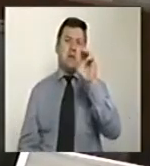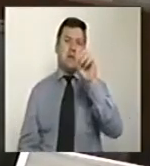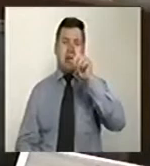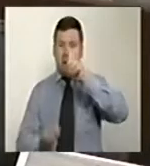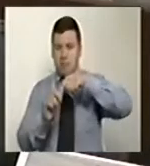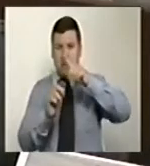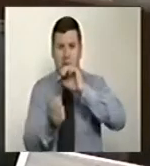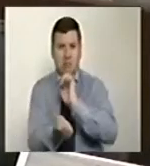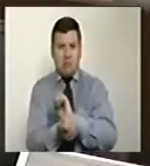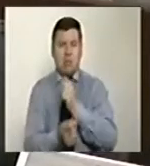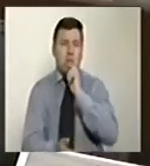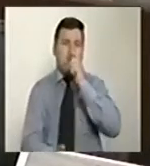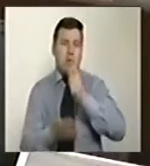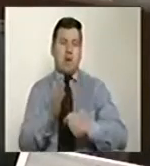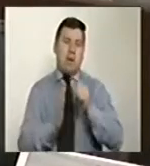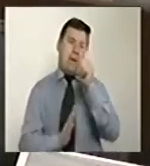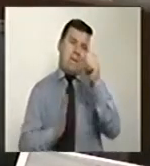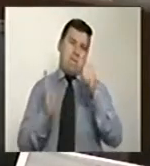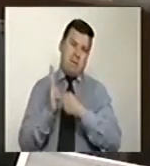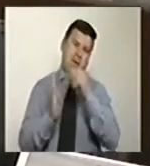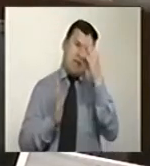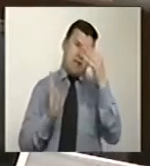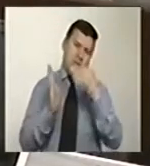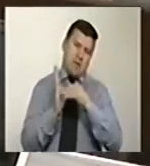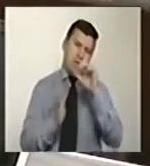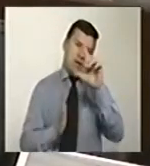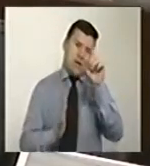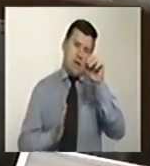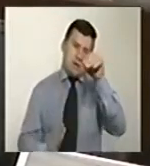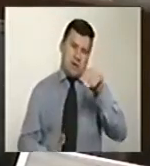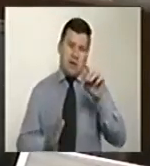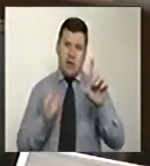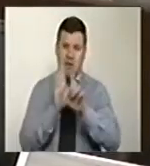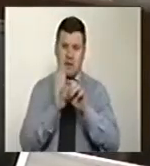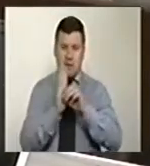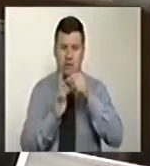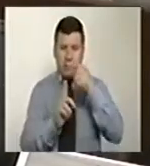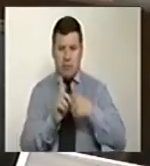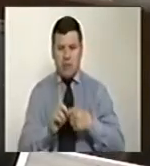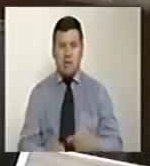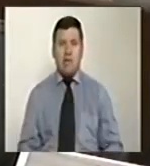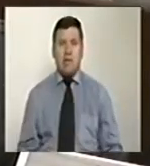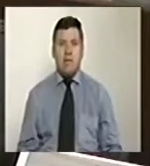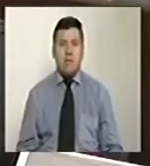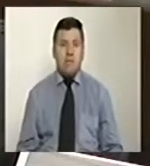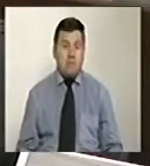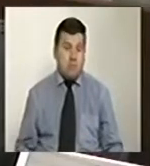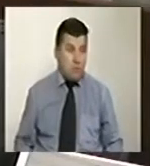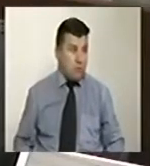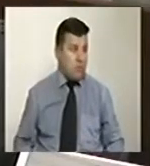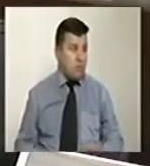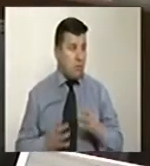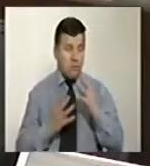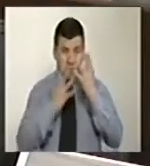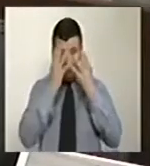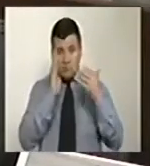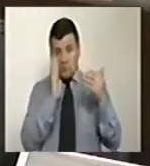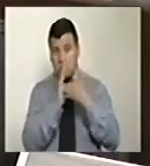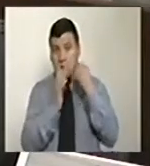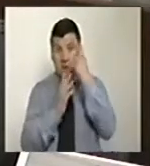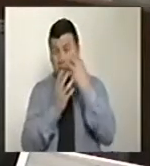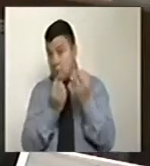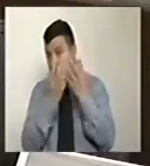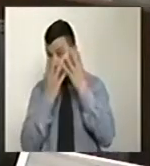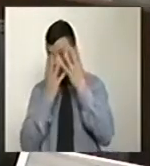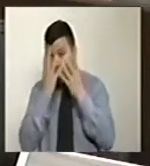prisión y multa de 1.000 a 3.000 salarios mínimos legales mensuales vigentes. Si la deformidad va afectar el rostro,